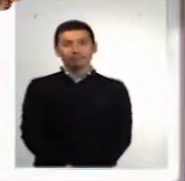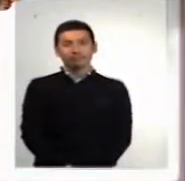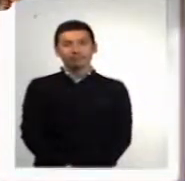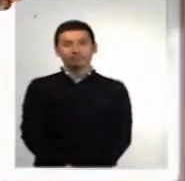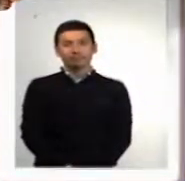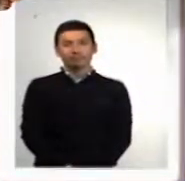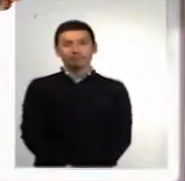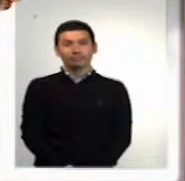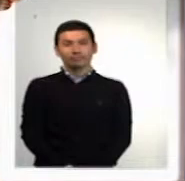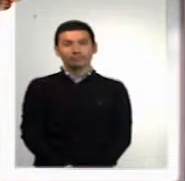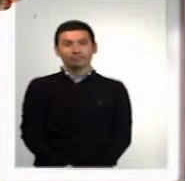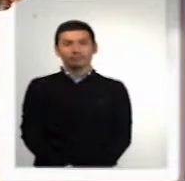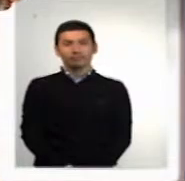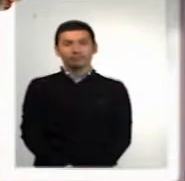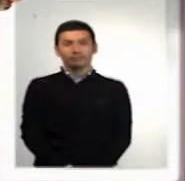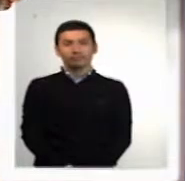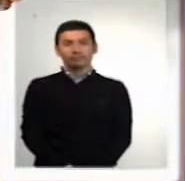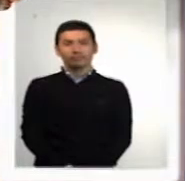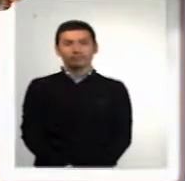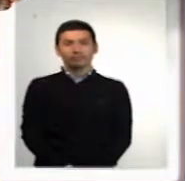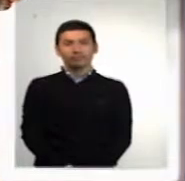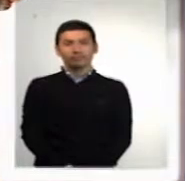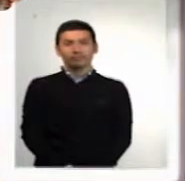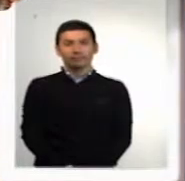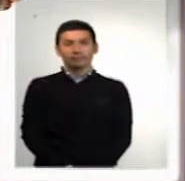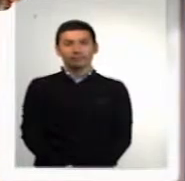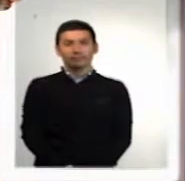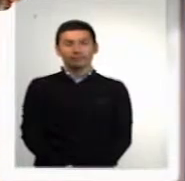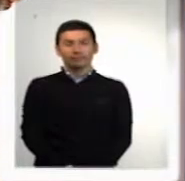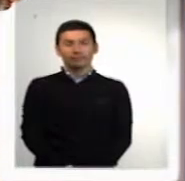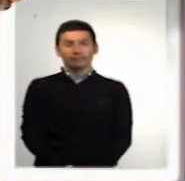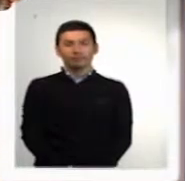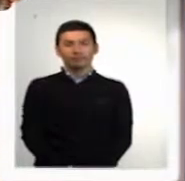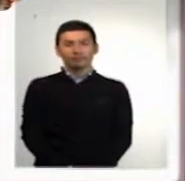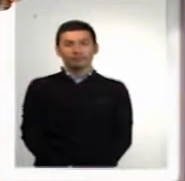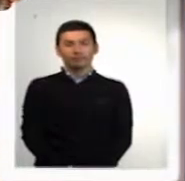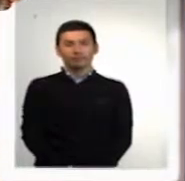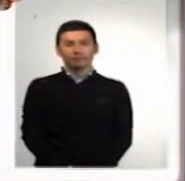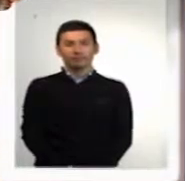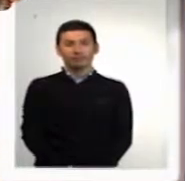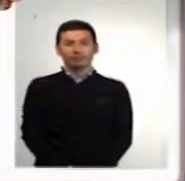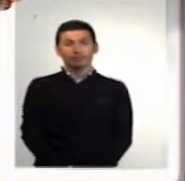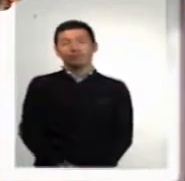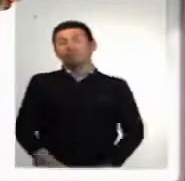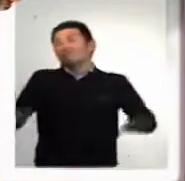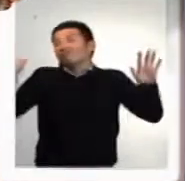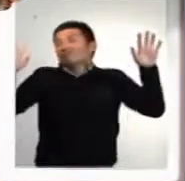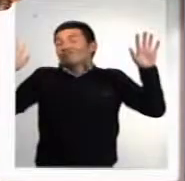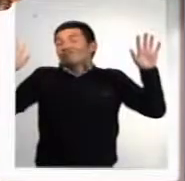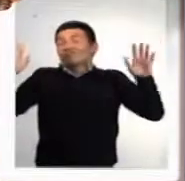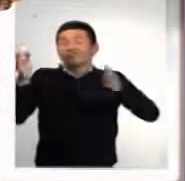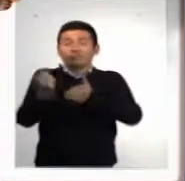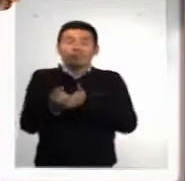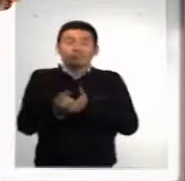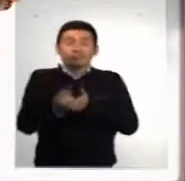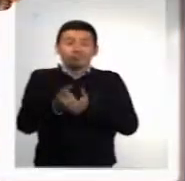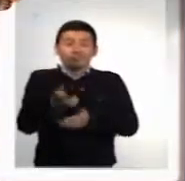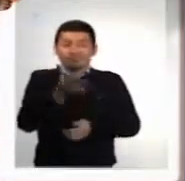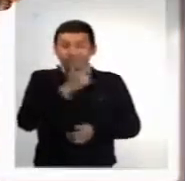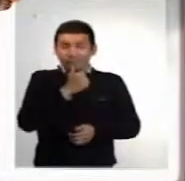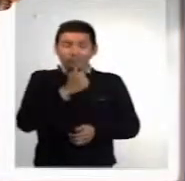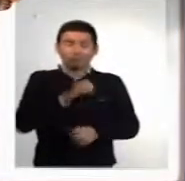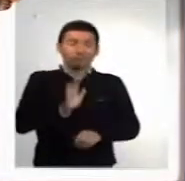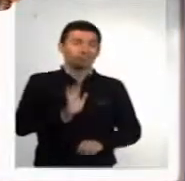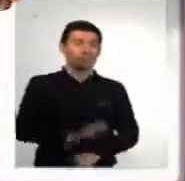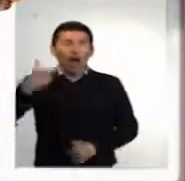existir te llegará. Me rindo, ojalá le dure la suerte. Bueno, nadie